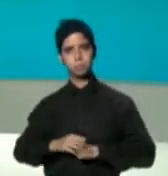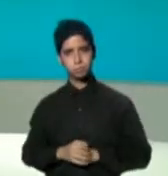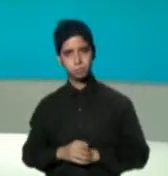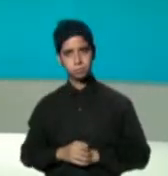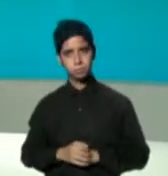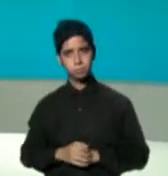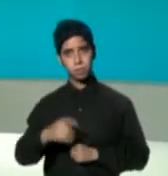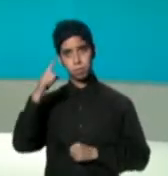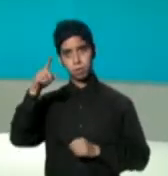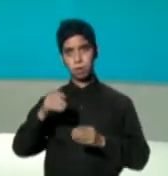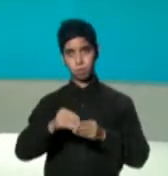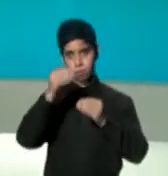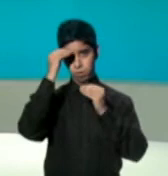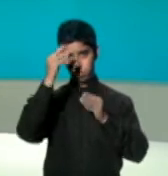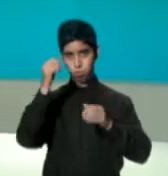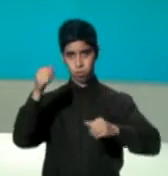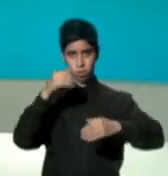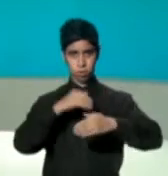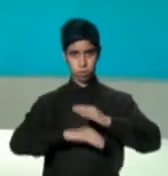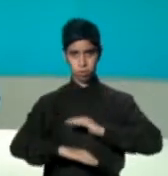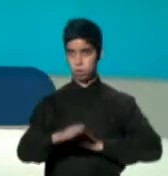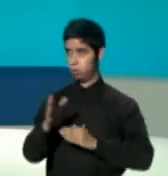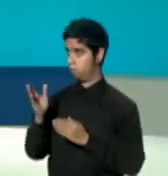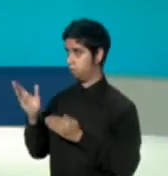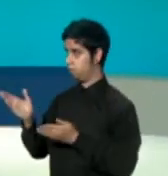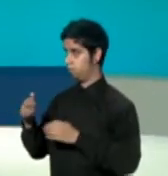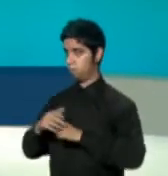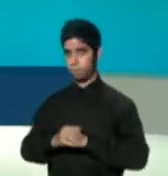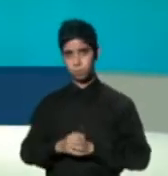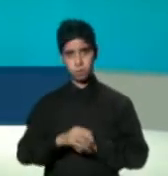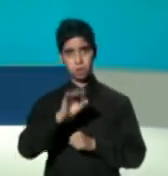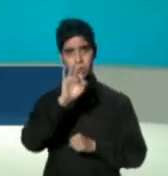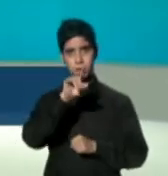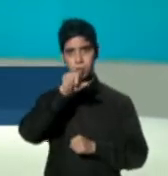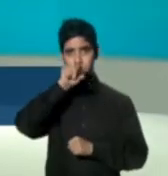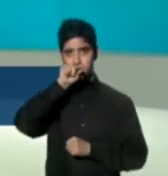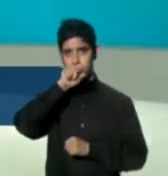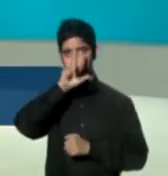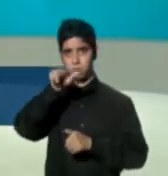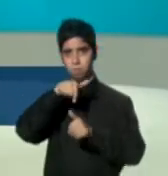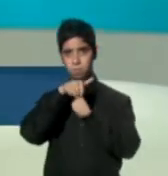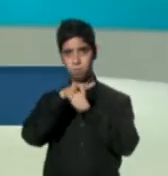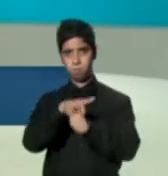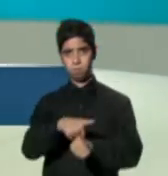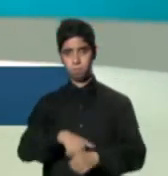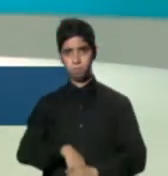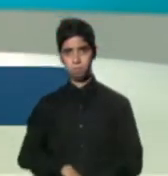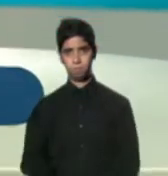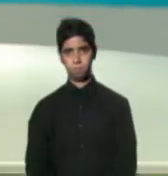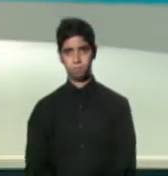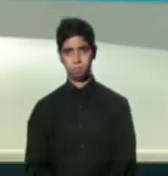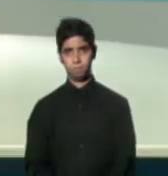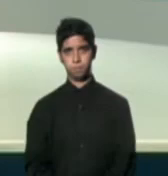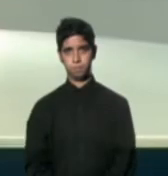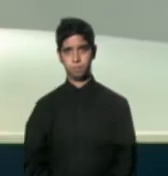Y para ver estas y otras noticias visite nuestra página WPR.PR Y síganos en nuestras redes en Facebook y Twitter